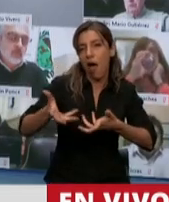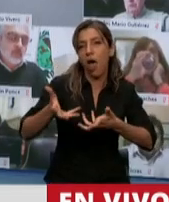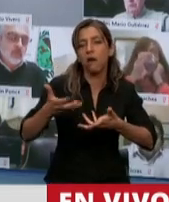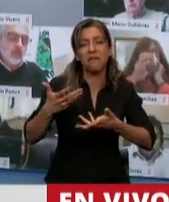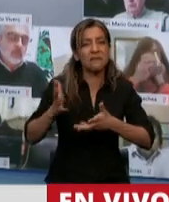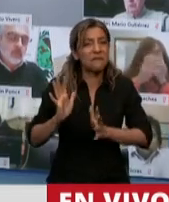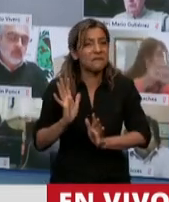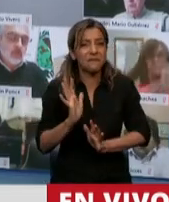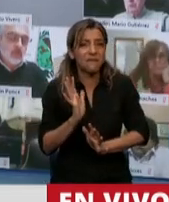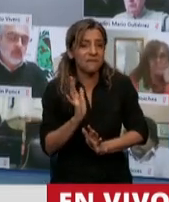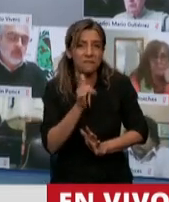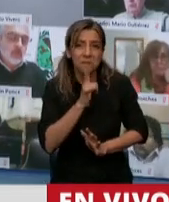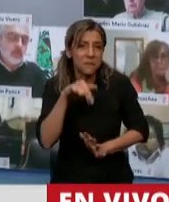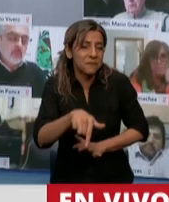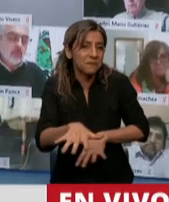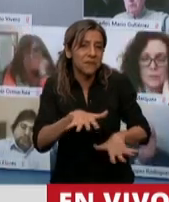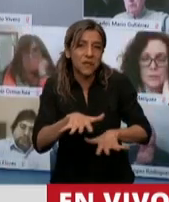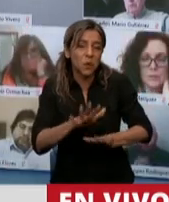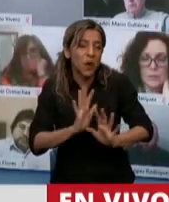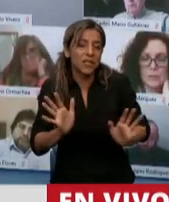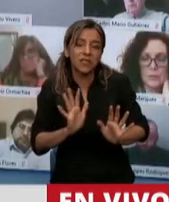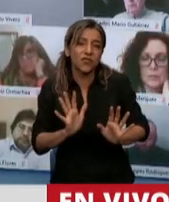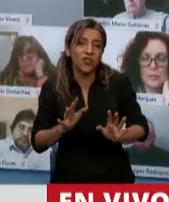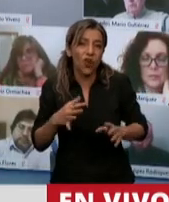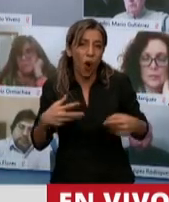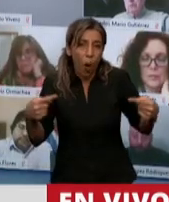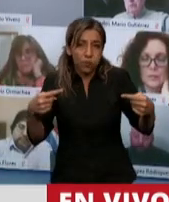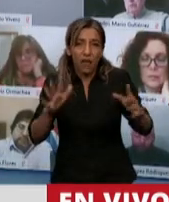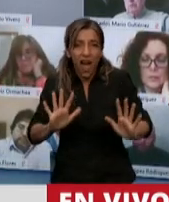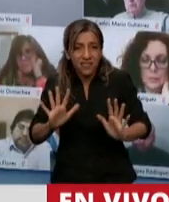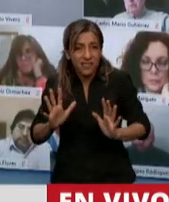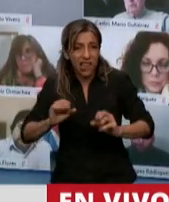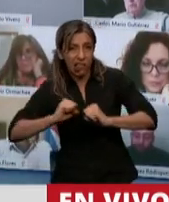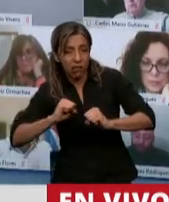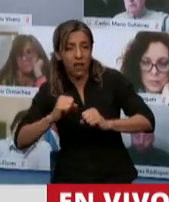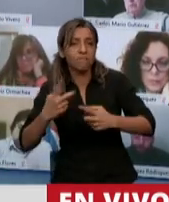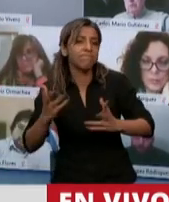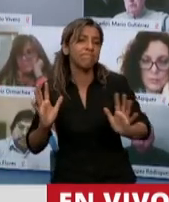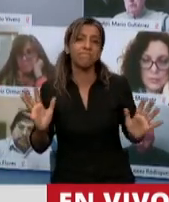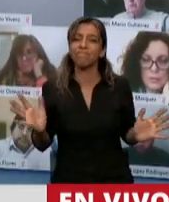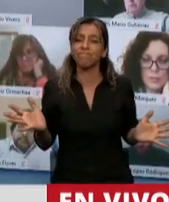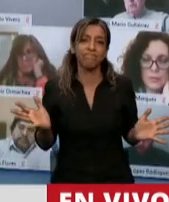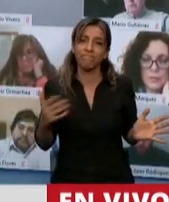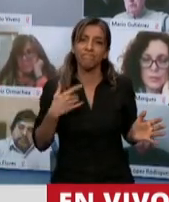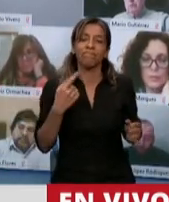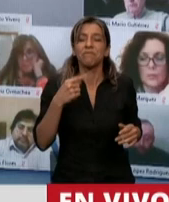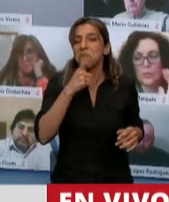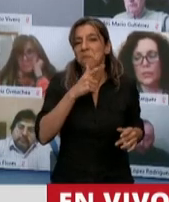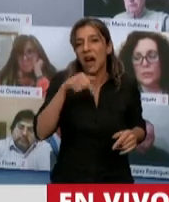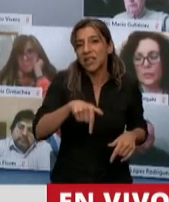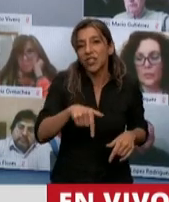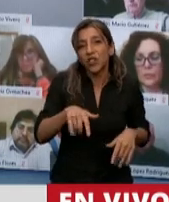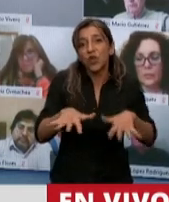no sé, me parece que la nación no merecía una oposición de estas características. Merecía una oposición que acompañara y que ayudara